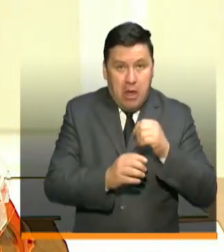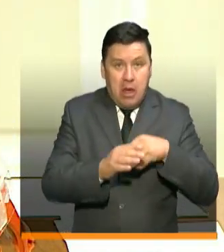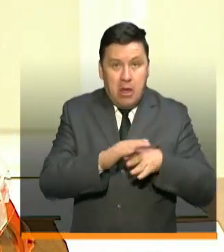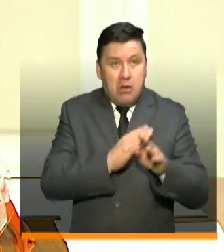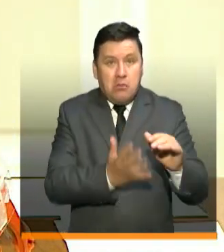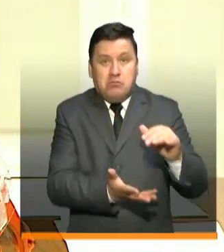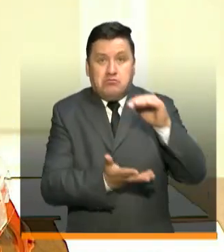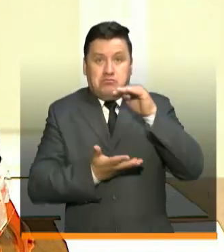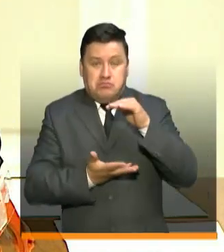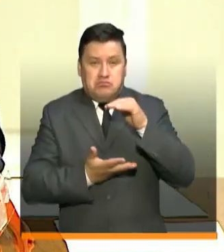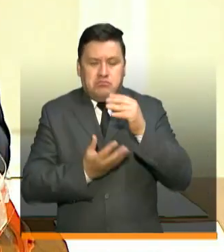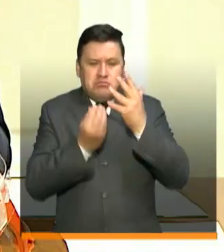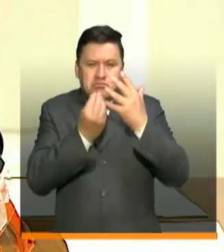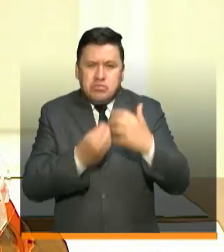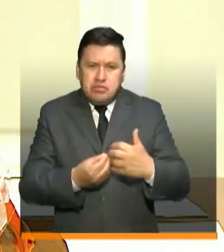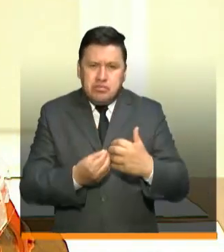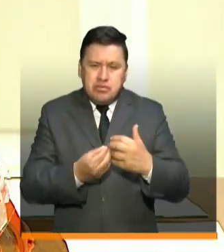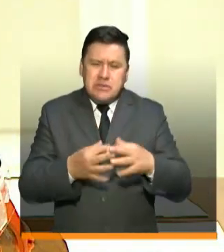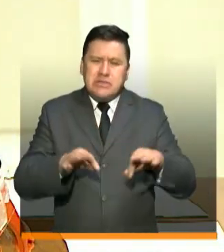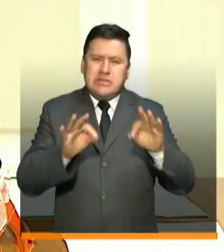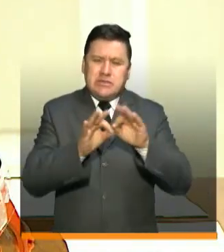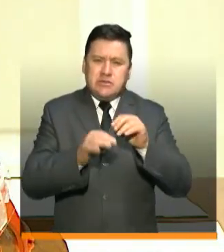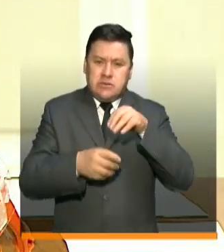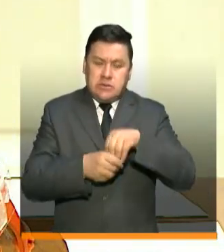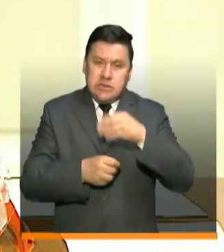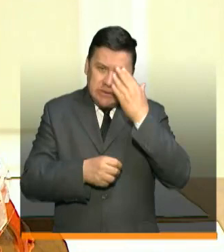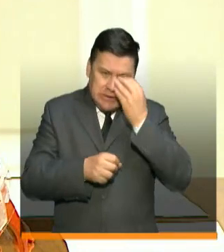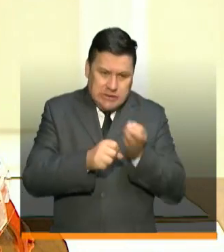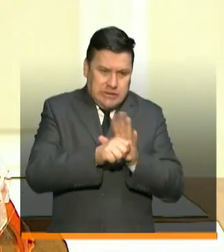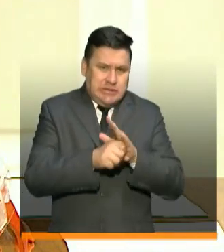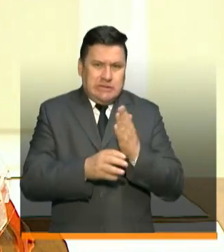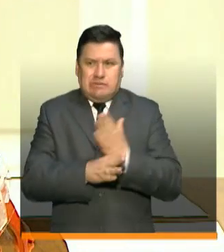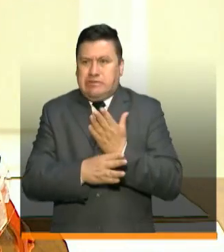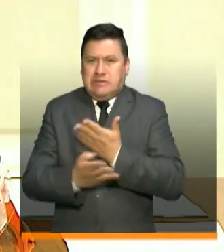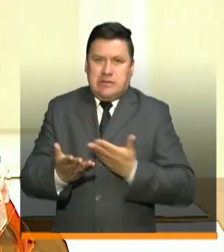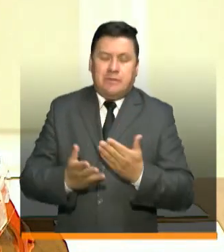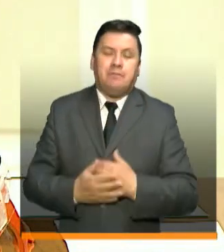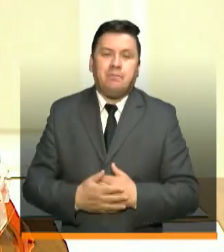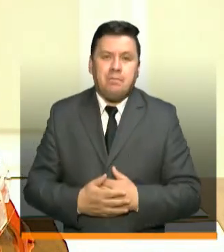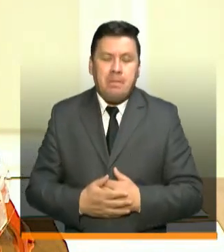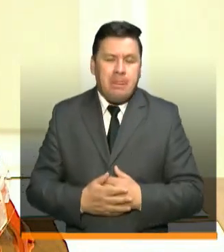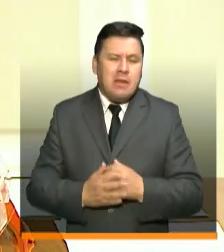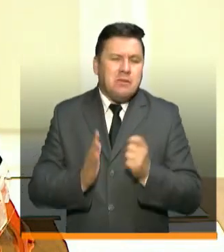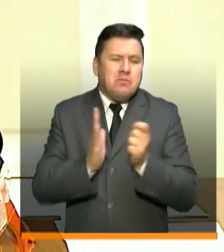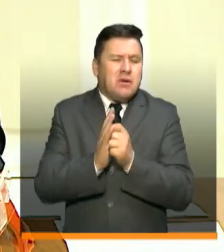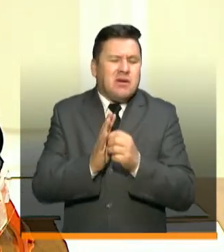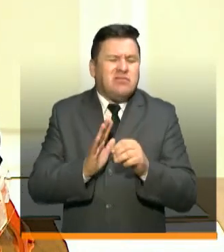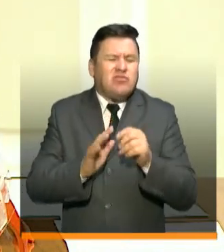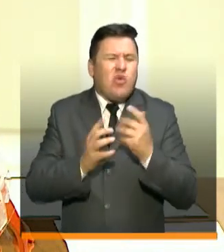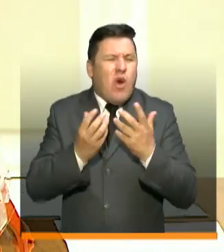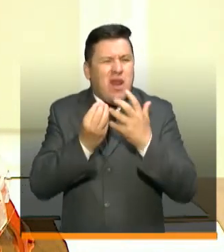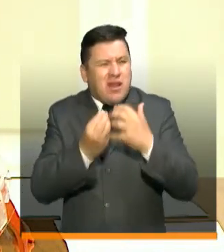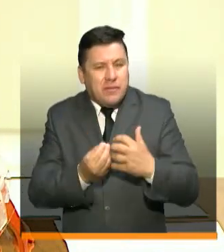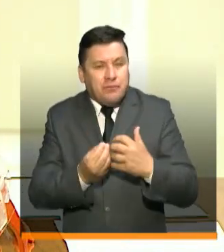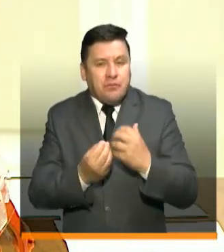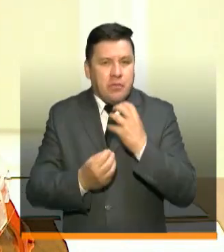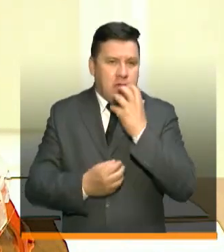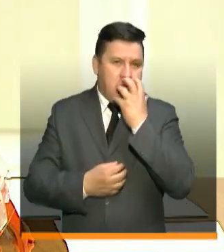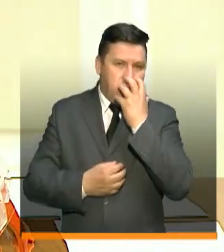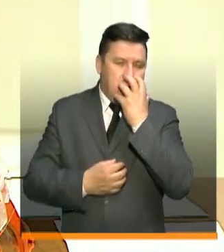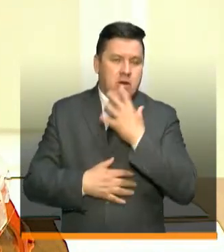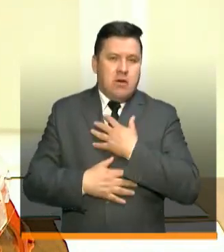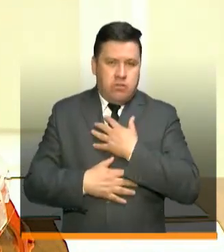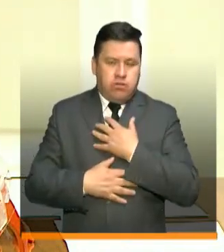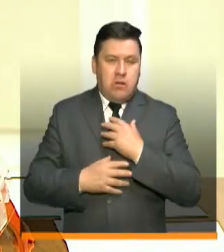a algún tipo de equipos que sea importante para enfrentar esta contingencia. Y me refiero puntualmente a temas como ventiladores,